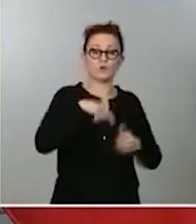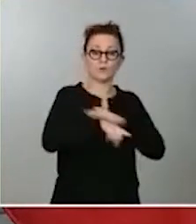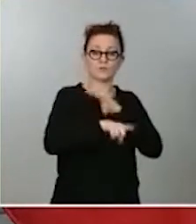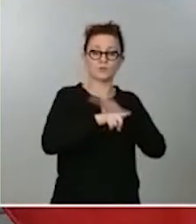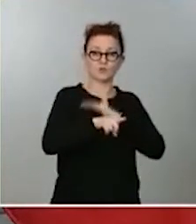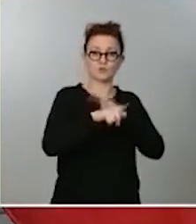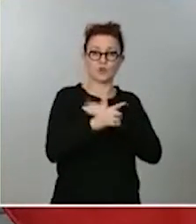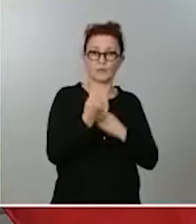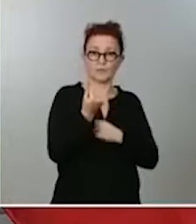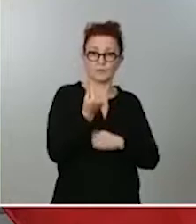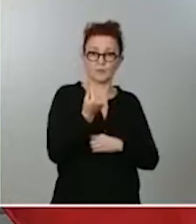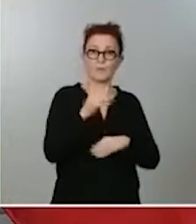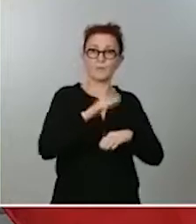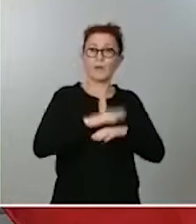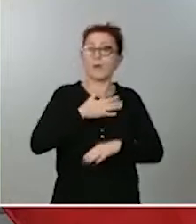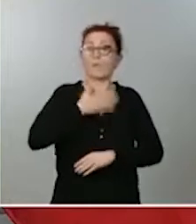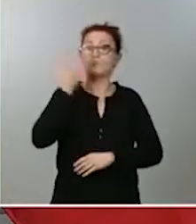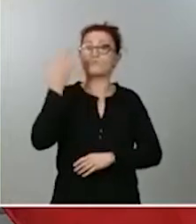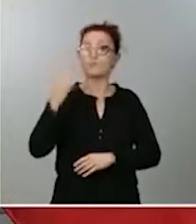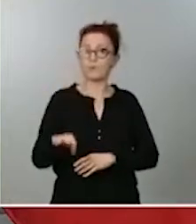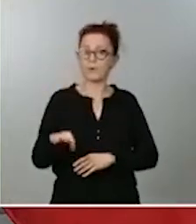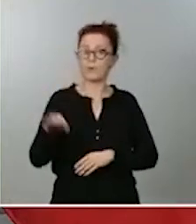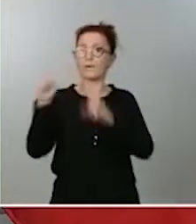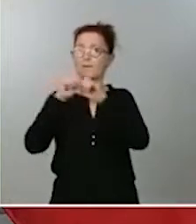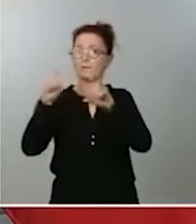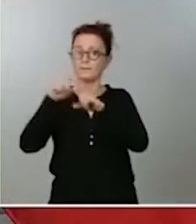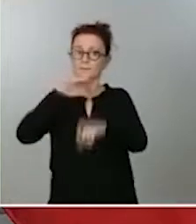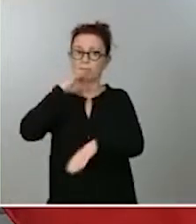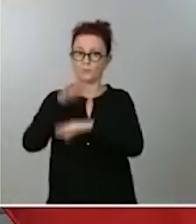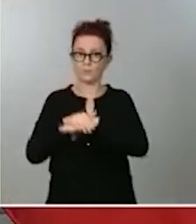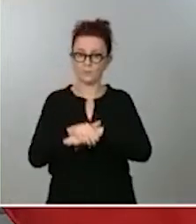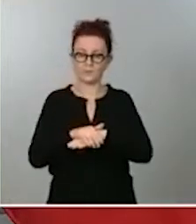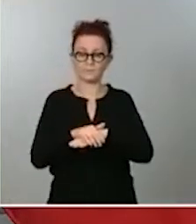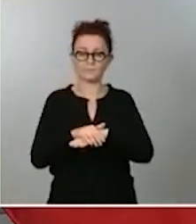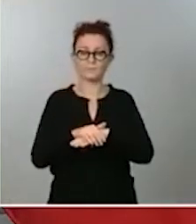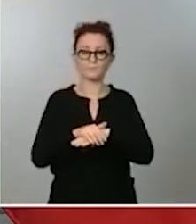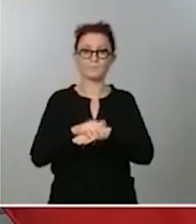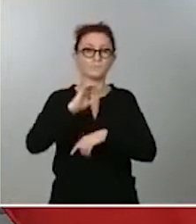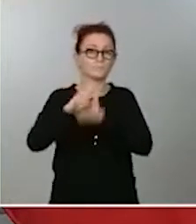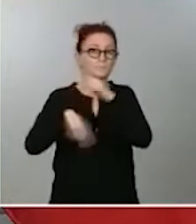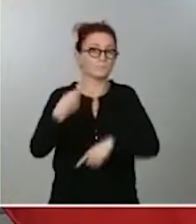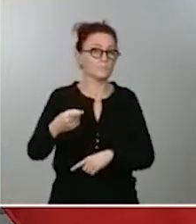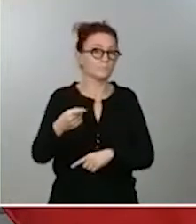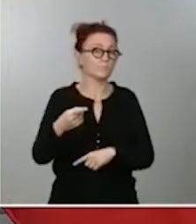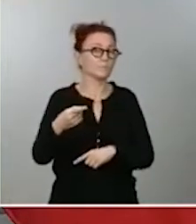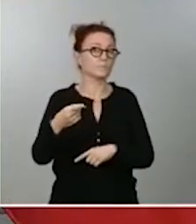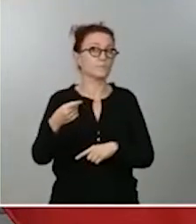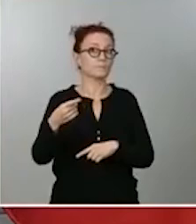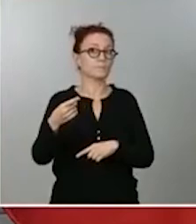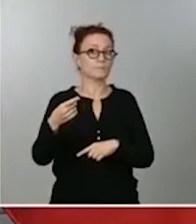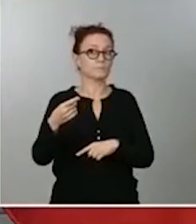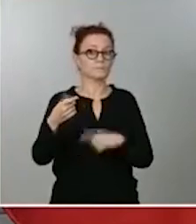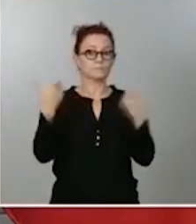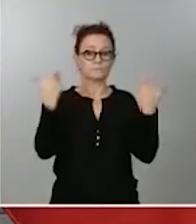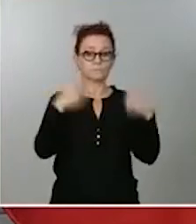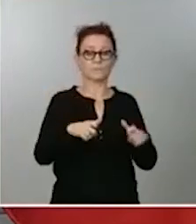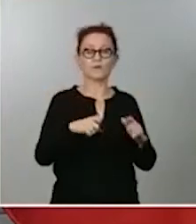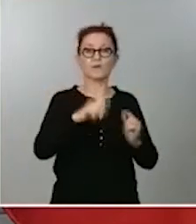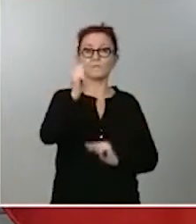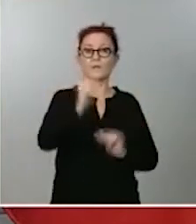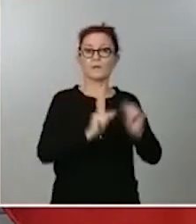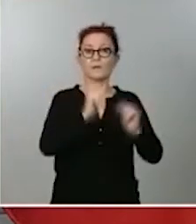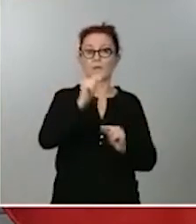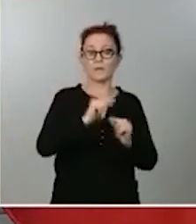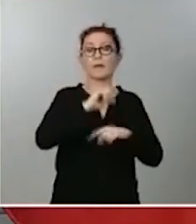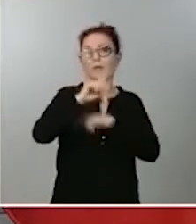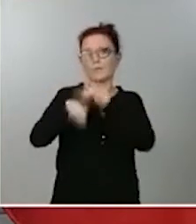cumplir por parte de la compañía. Más allá de las cuestiones que tienen que ver con la parte financiera, hay una serie de